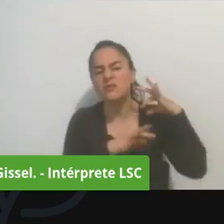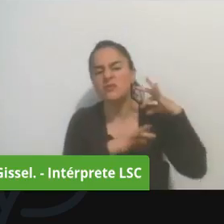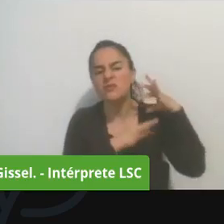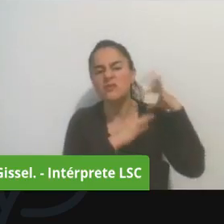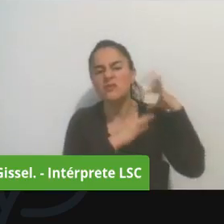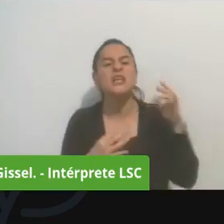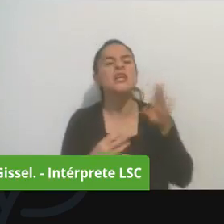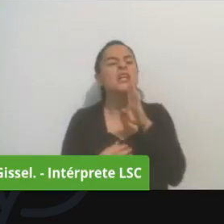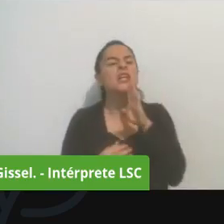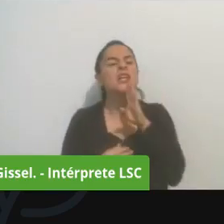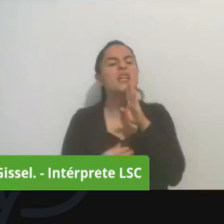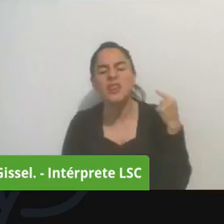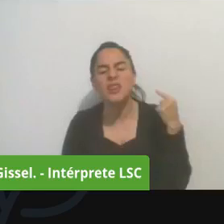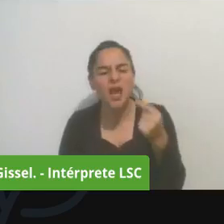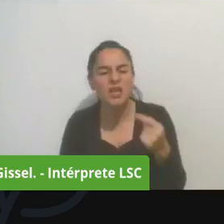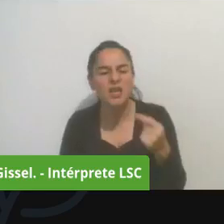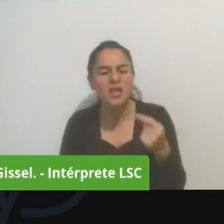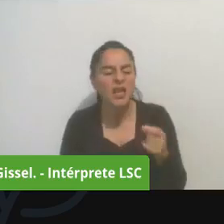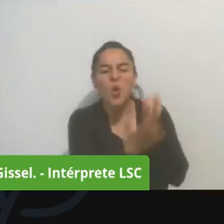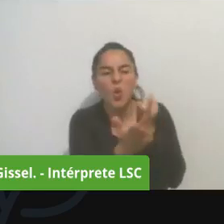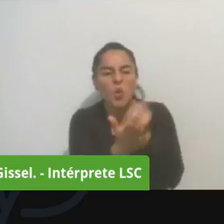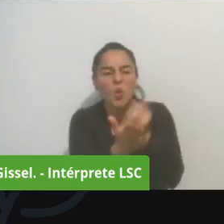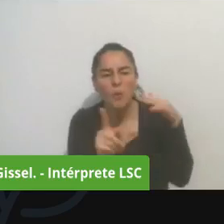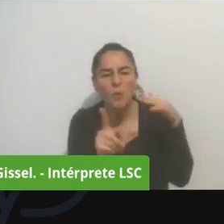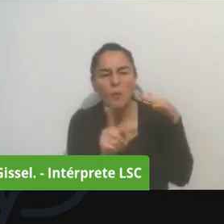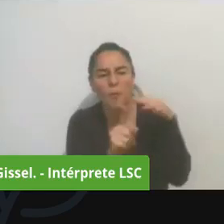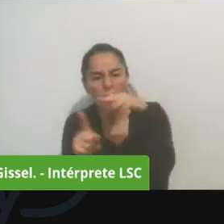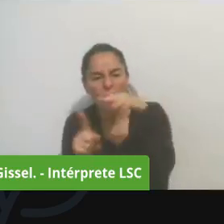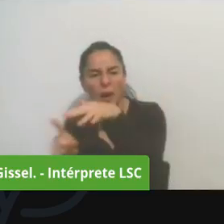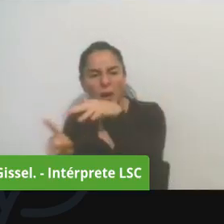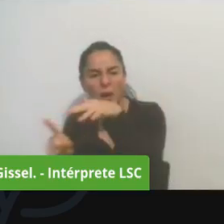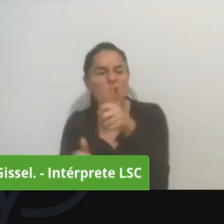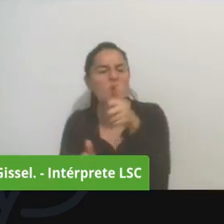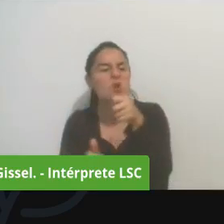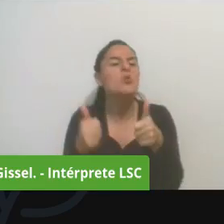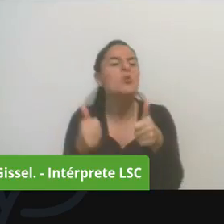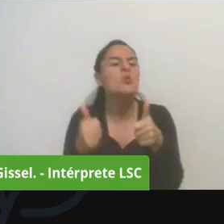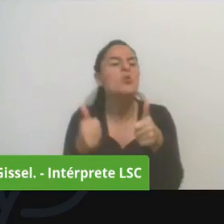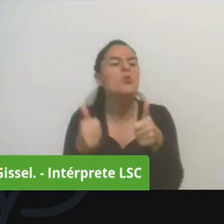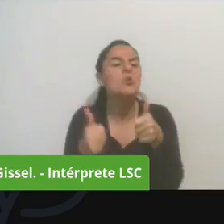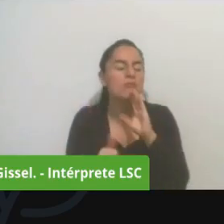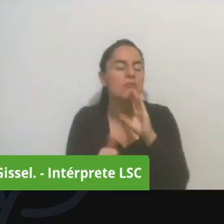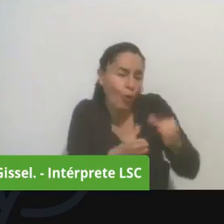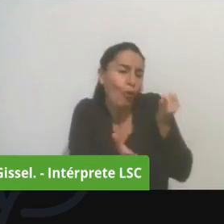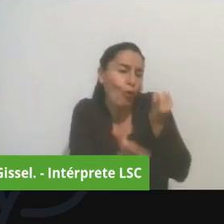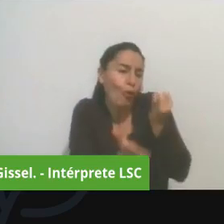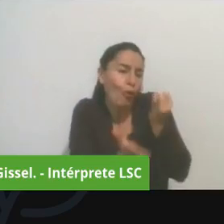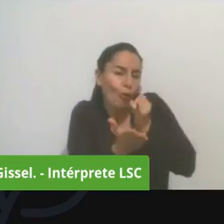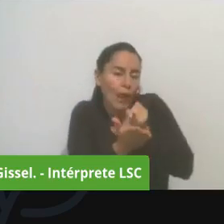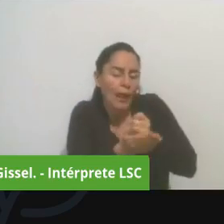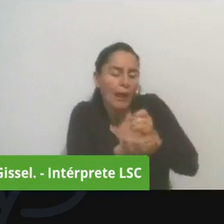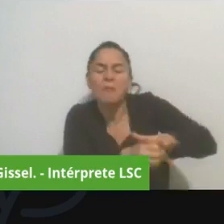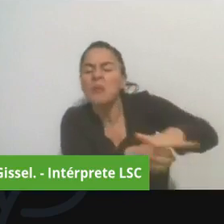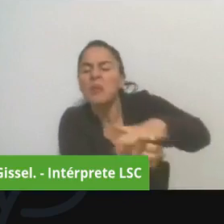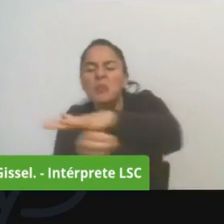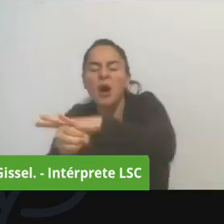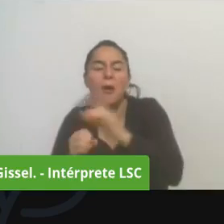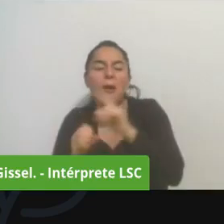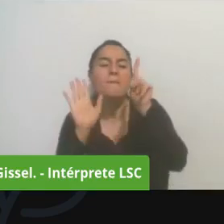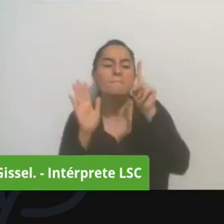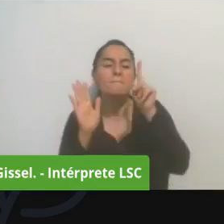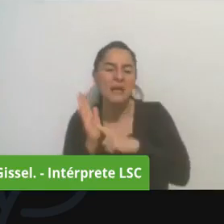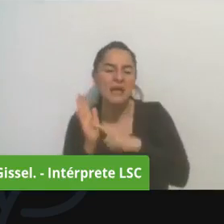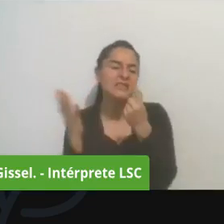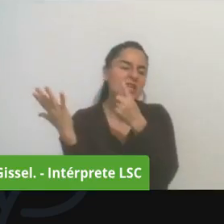incidencia tiene en bogotá pues los comunales están casi en 1700 barrios de bogotá estamos reactivando nuevas juntas tenemos metas de crear nuevas